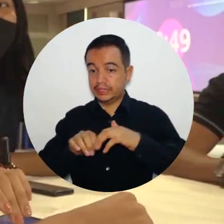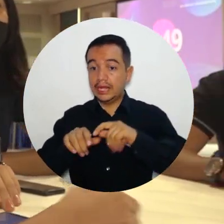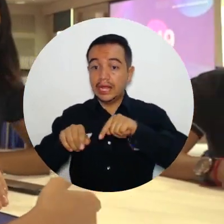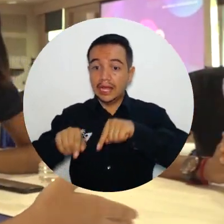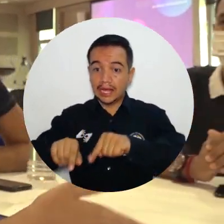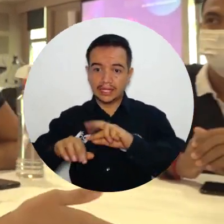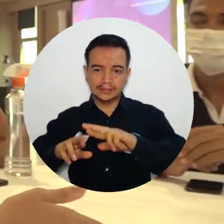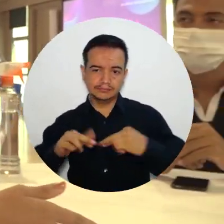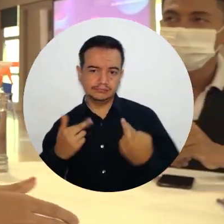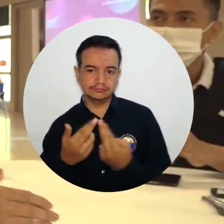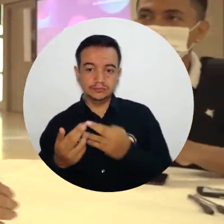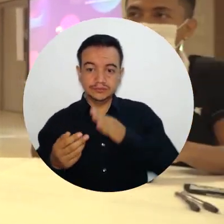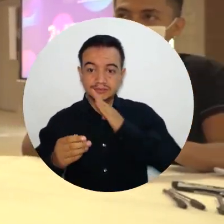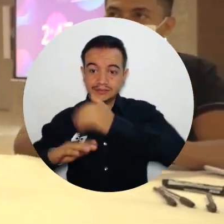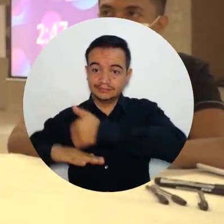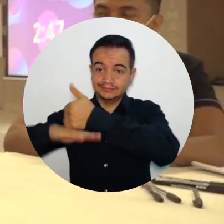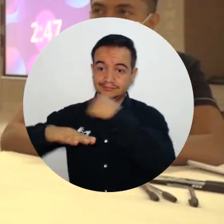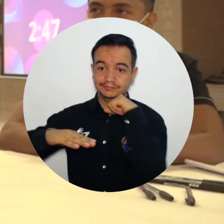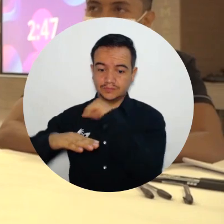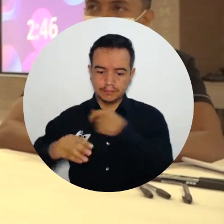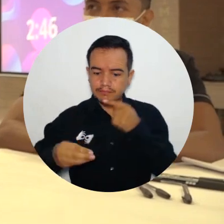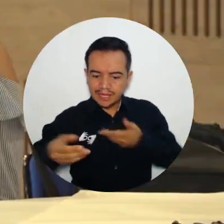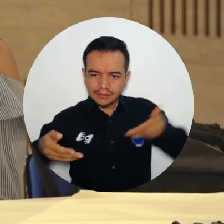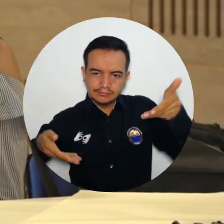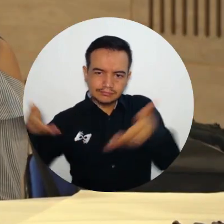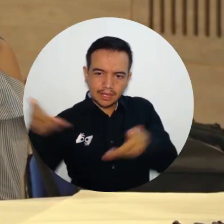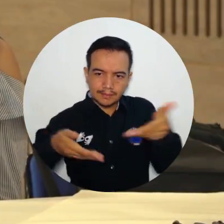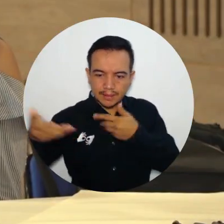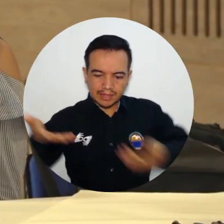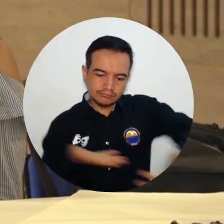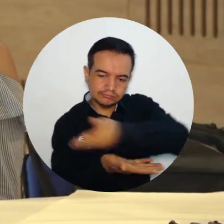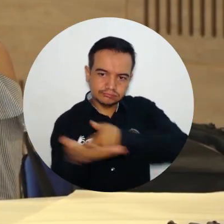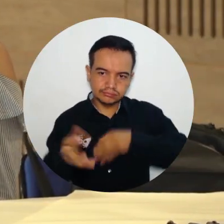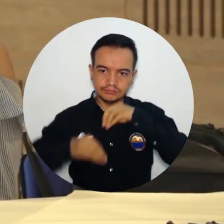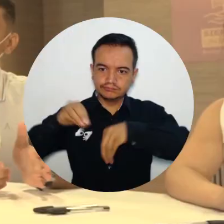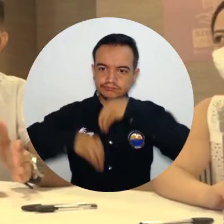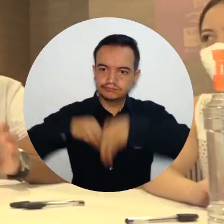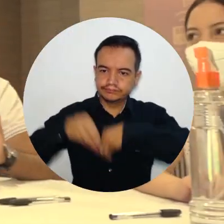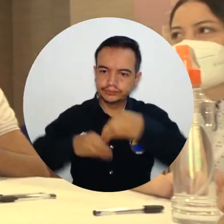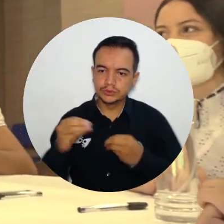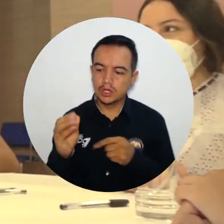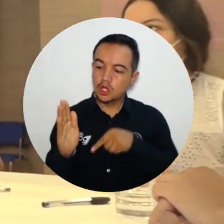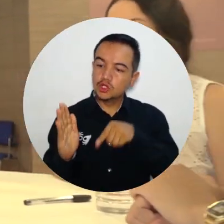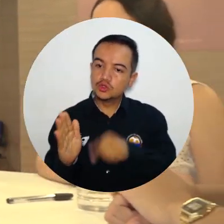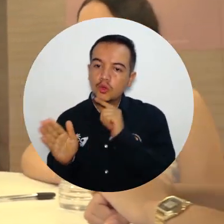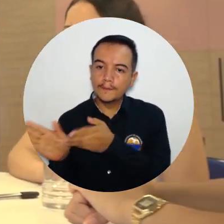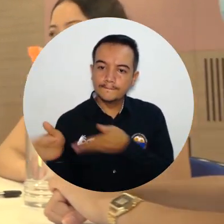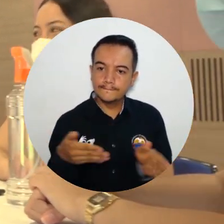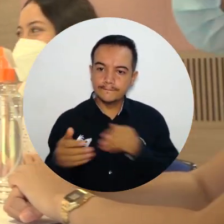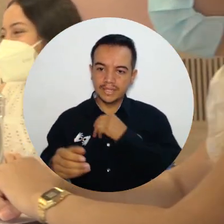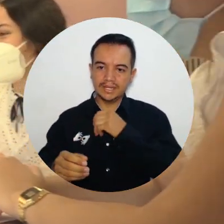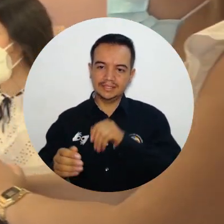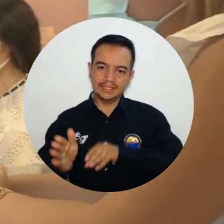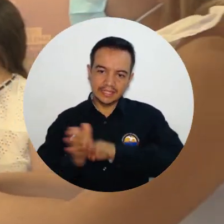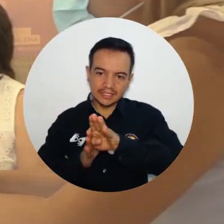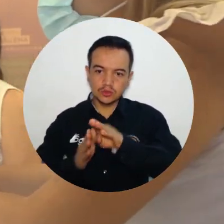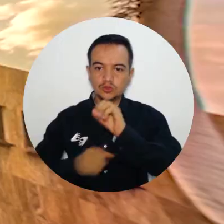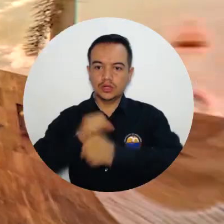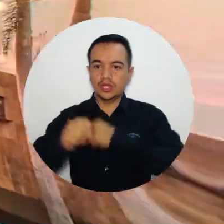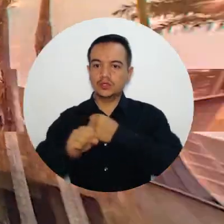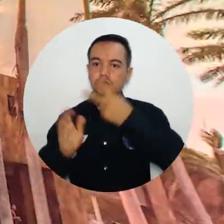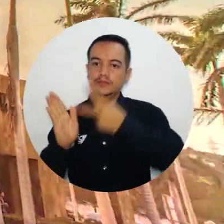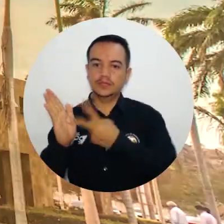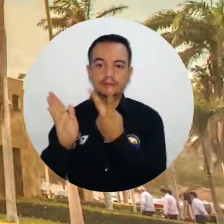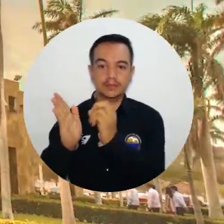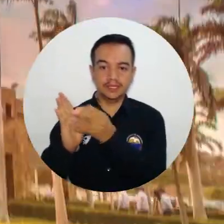Salazar, en la que trabajaron conjuntamente en la construcción del Plan de Desarrollo de la Alma Mater para el periodo 2020-2030.